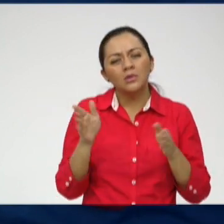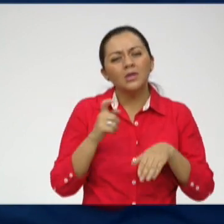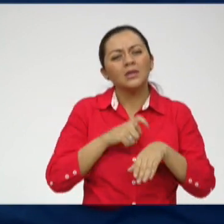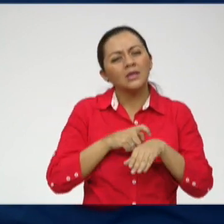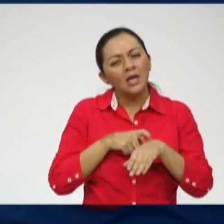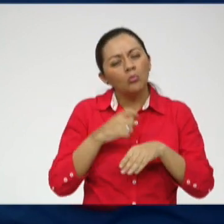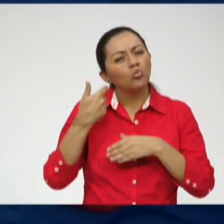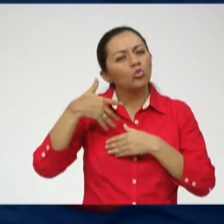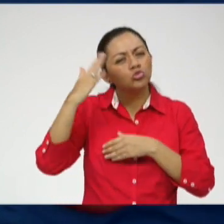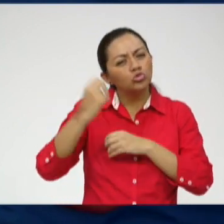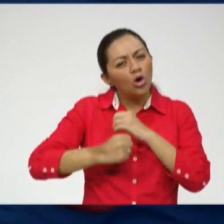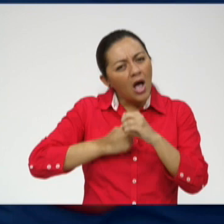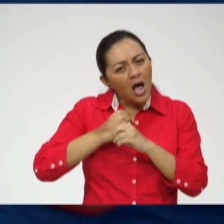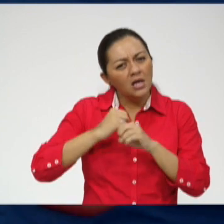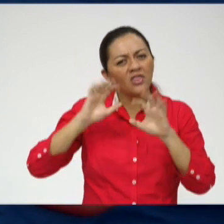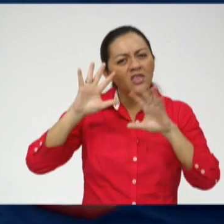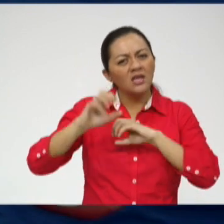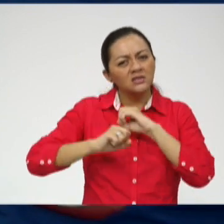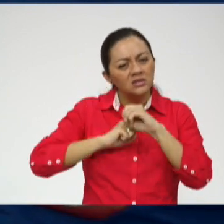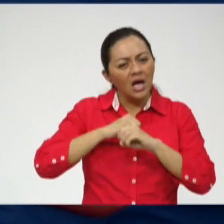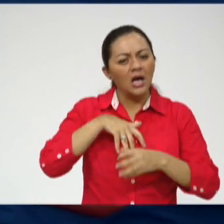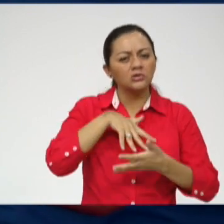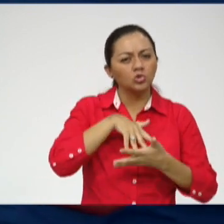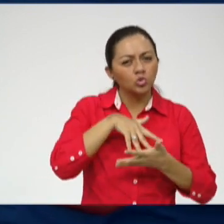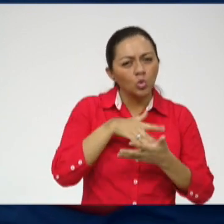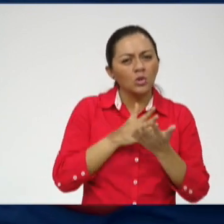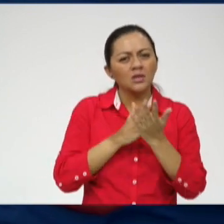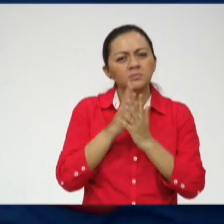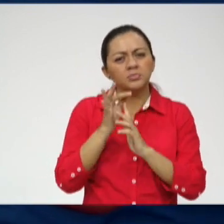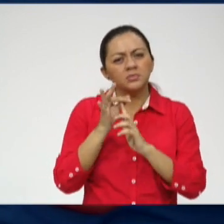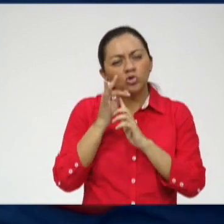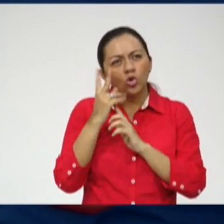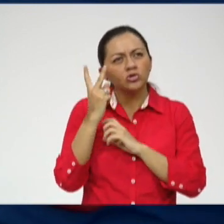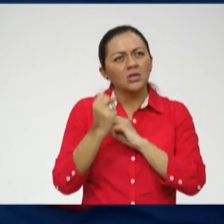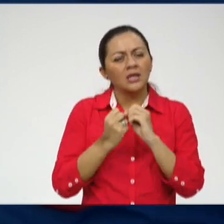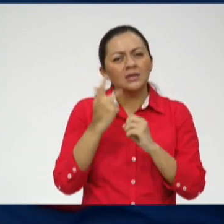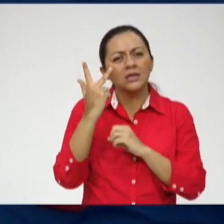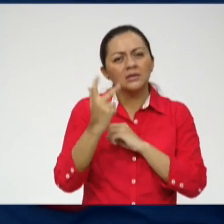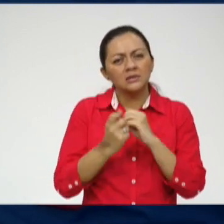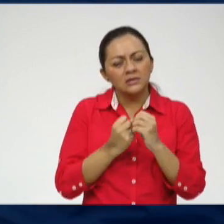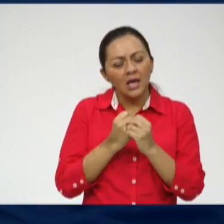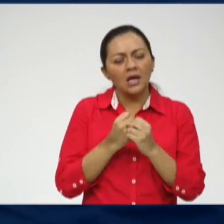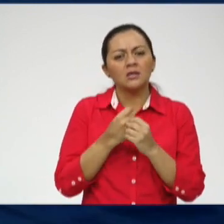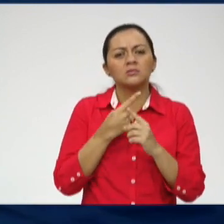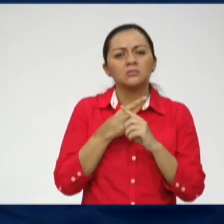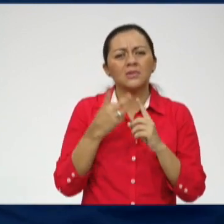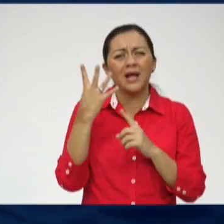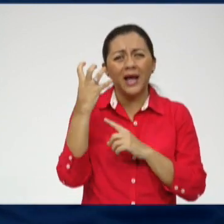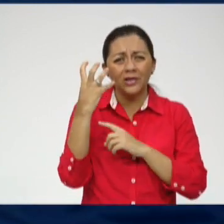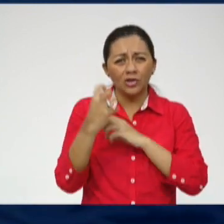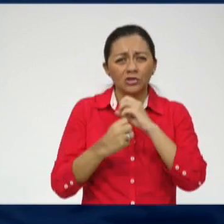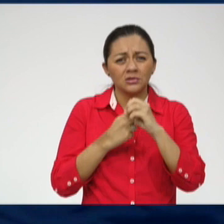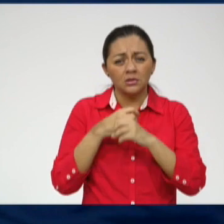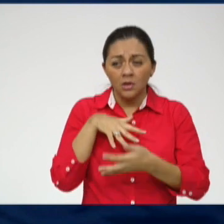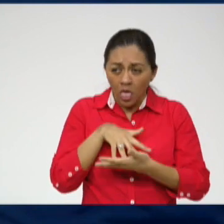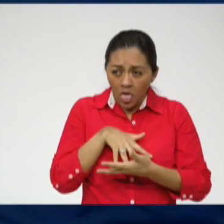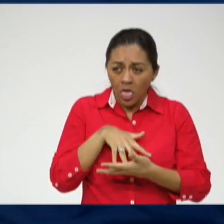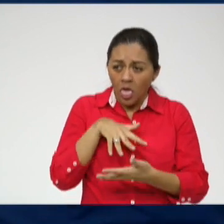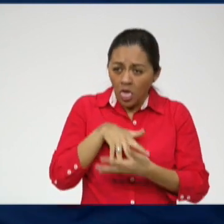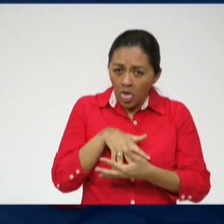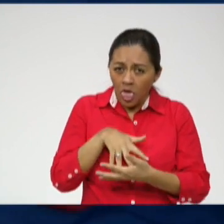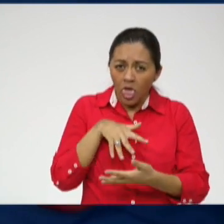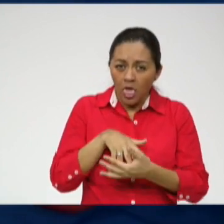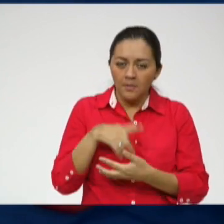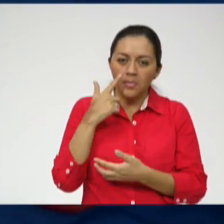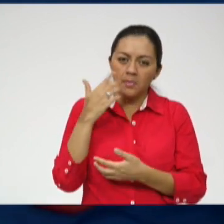mira, son 10 años más las especialidades son 2, 3 años, como quiero hacer 2 especialidades, son 14 años prácticamente estudiando.